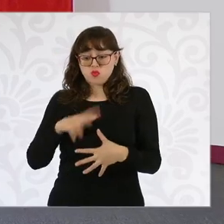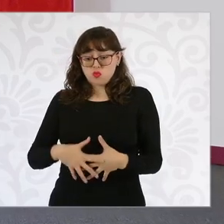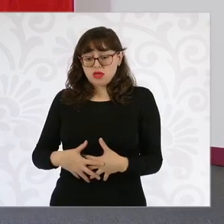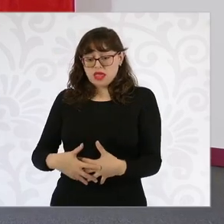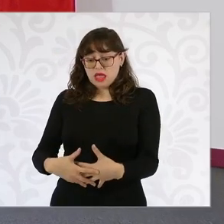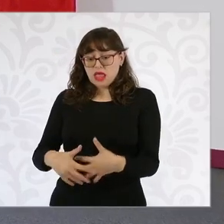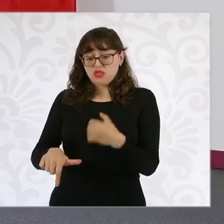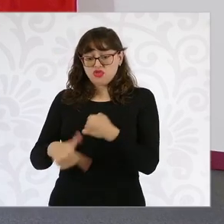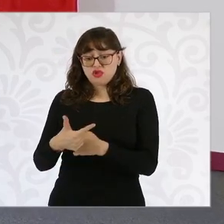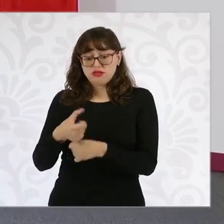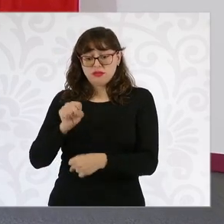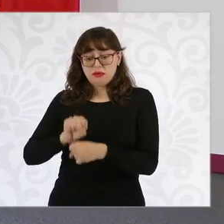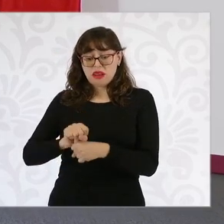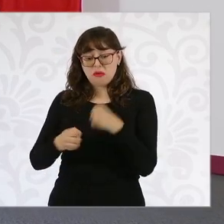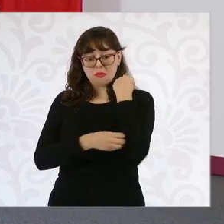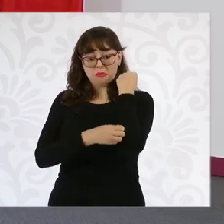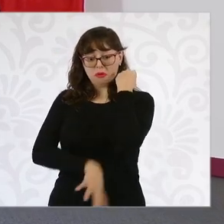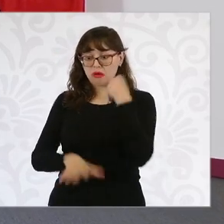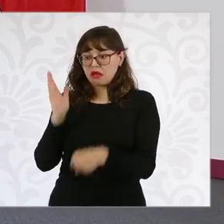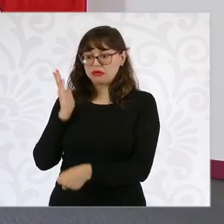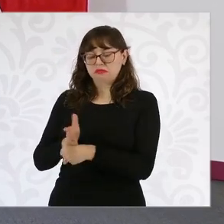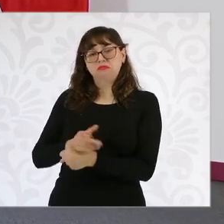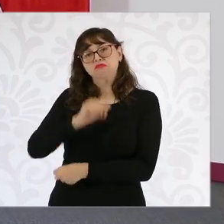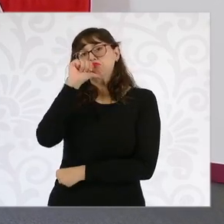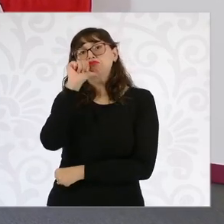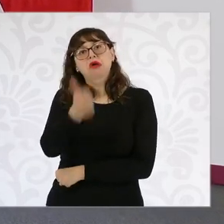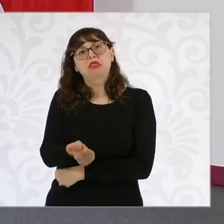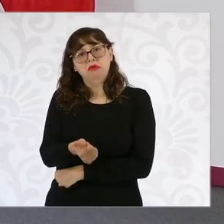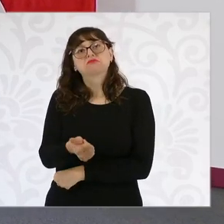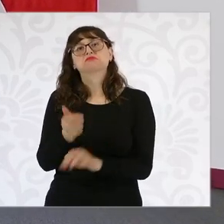Corte ya tiene una orientación en este caso.